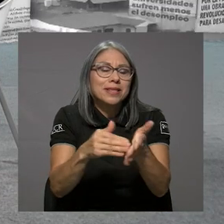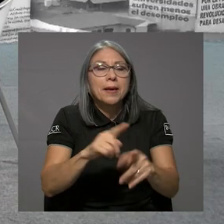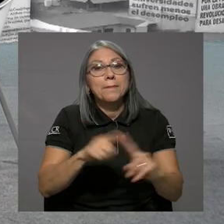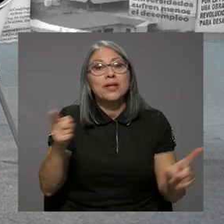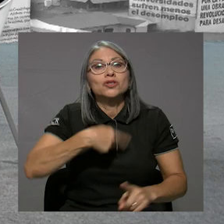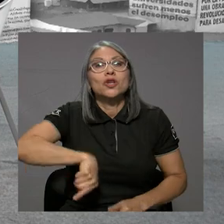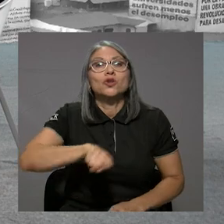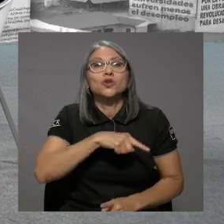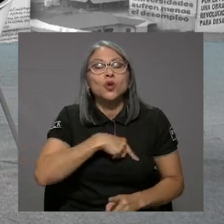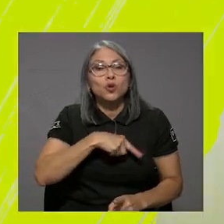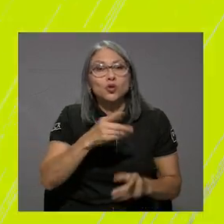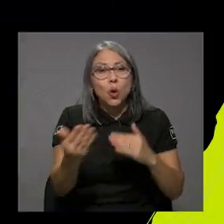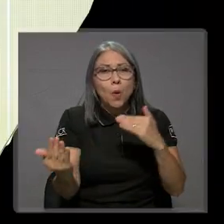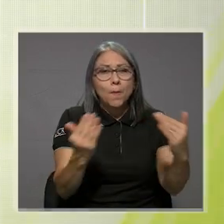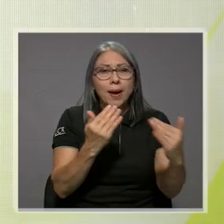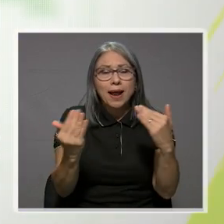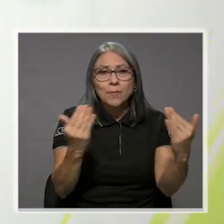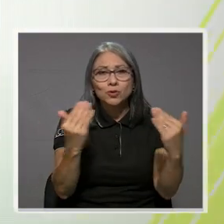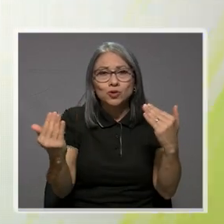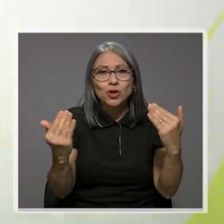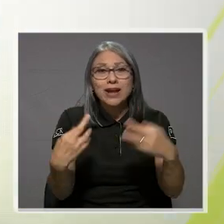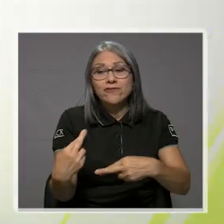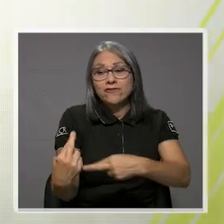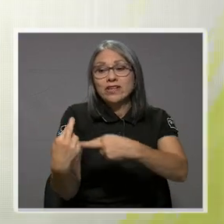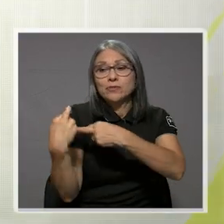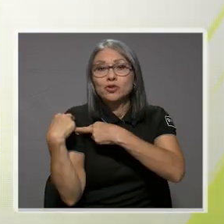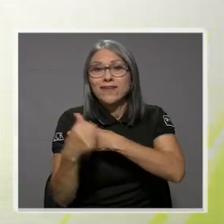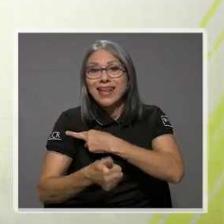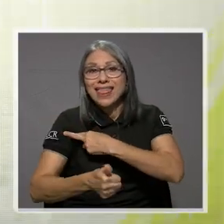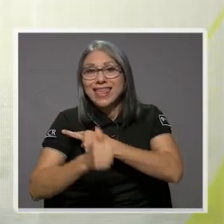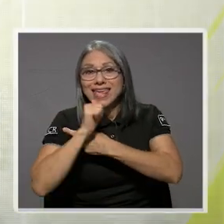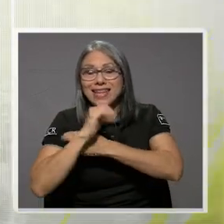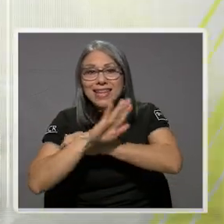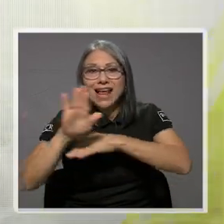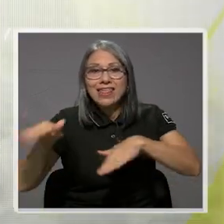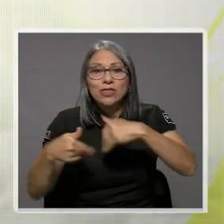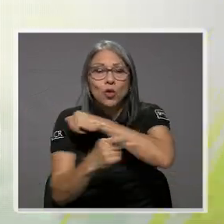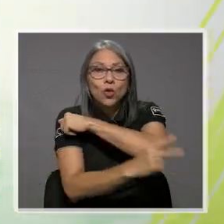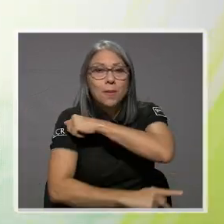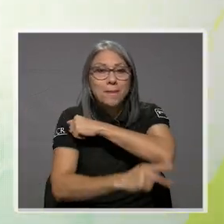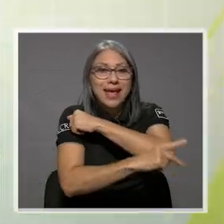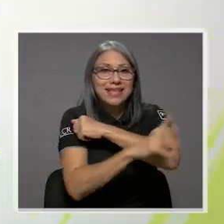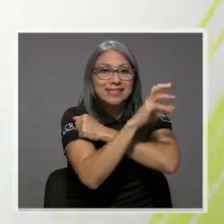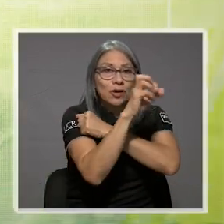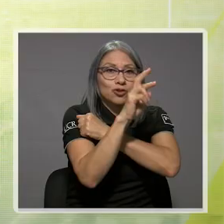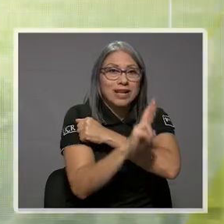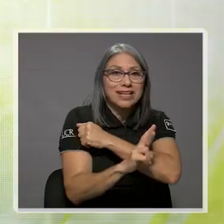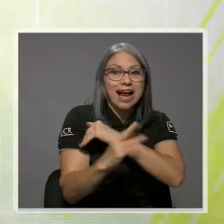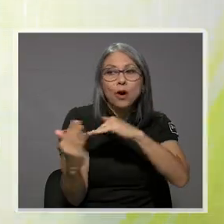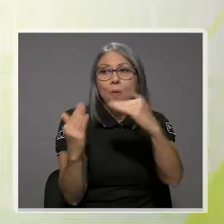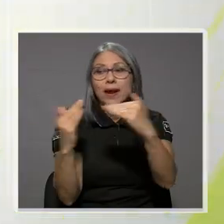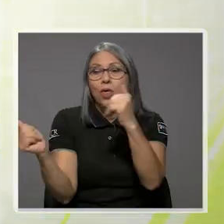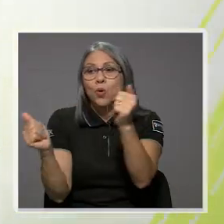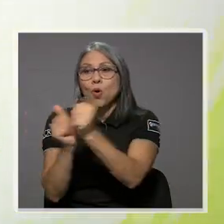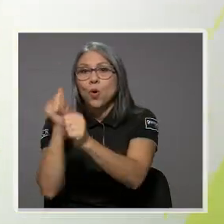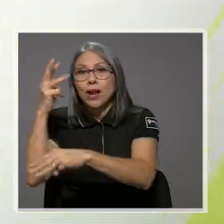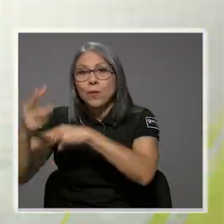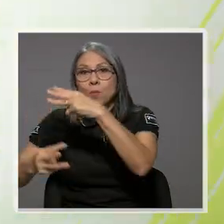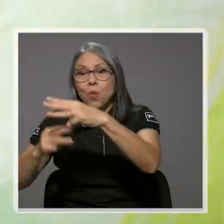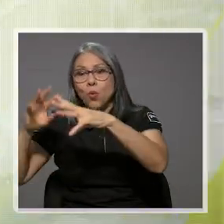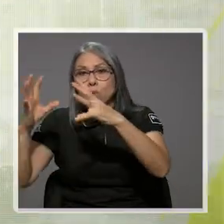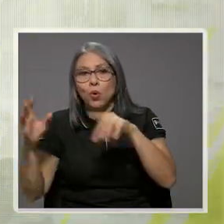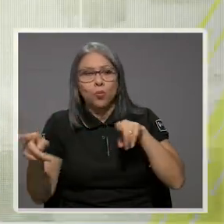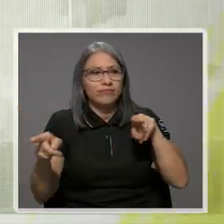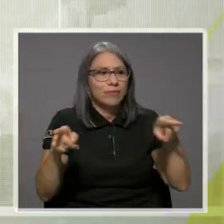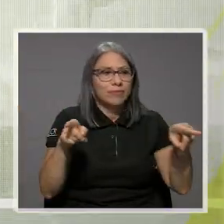disponibilidad hídrica de todo el país que tiene Costa Rica, comparativamente con el resto del mundo, vos